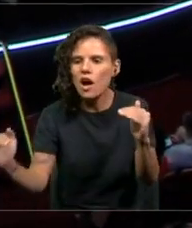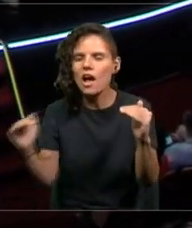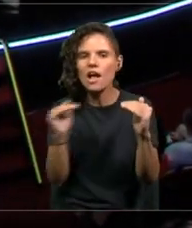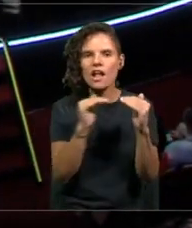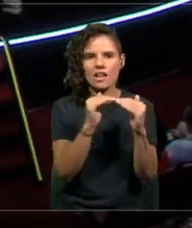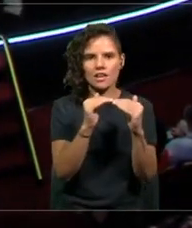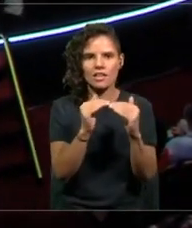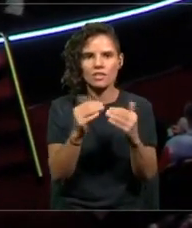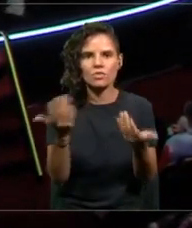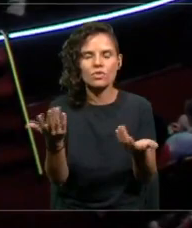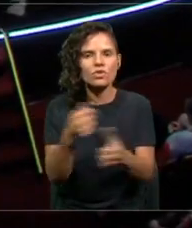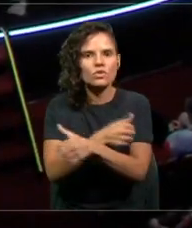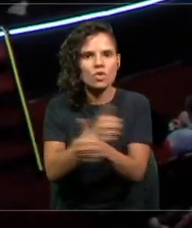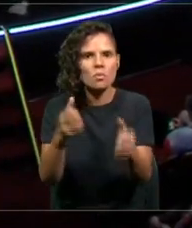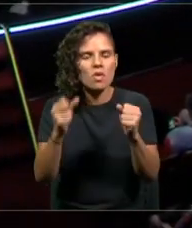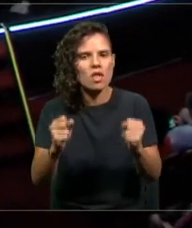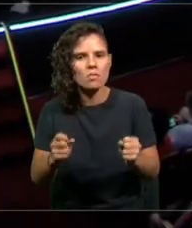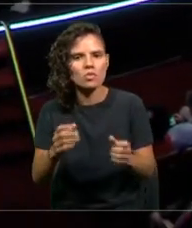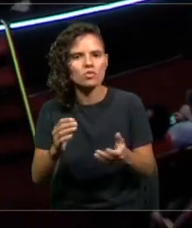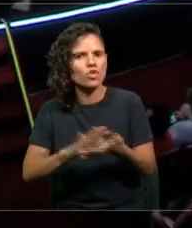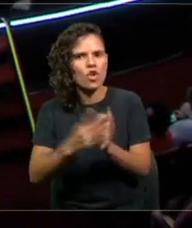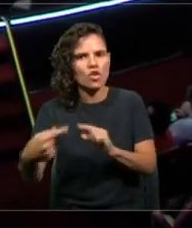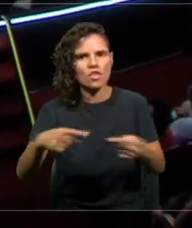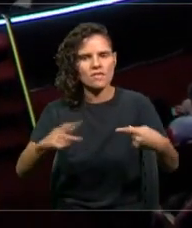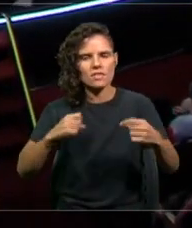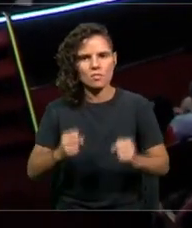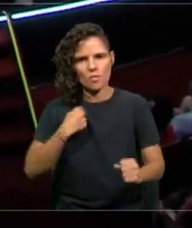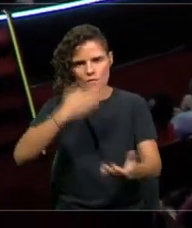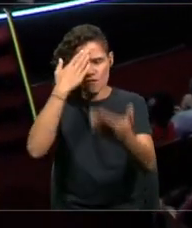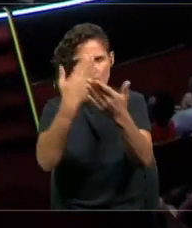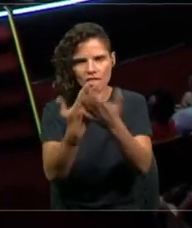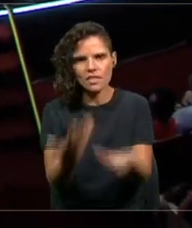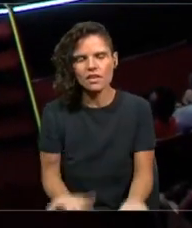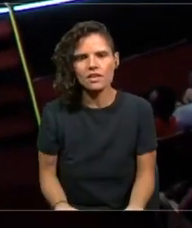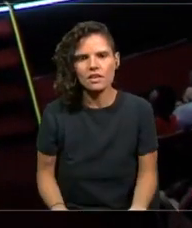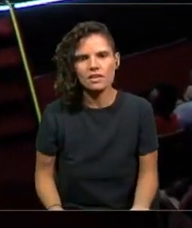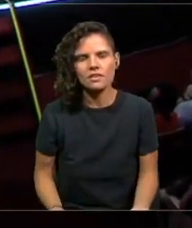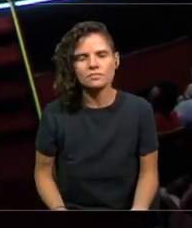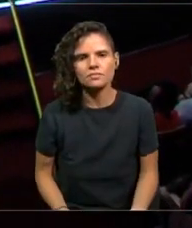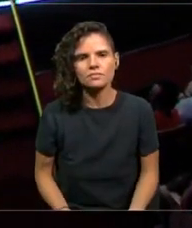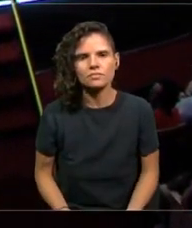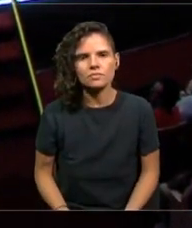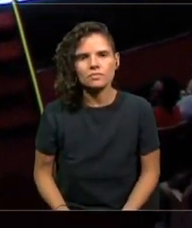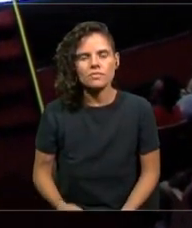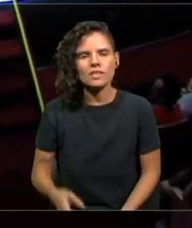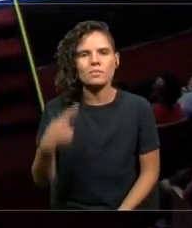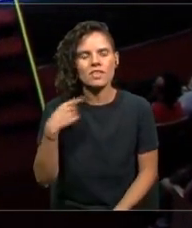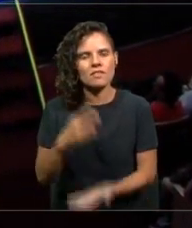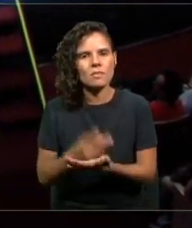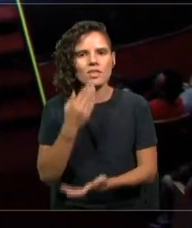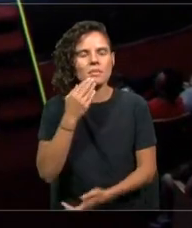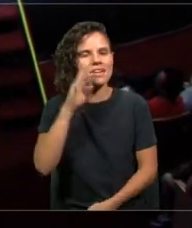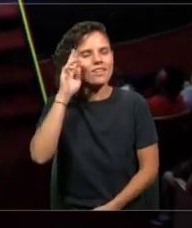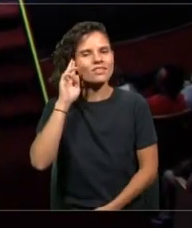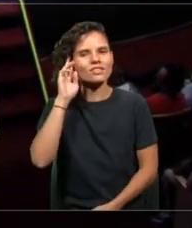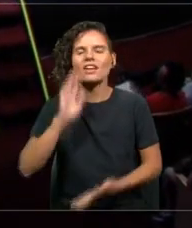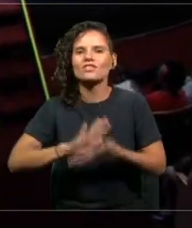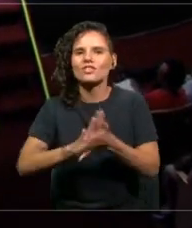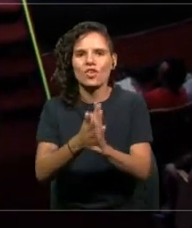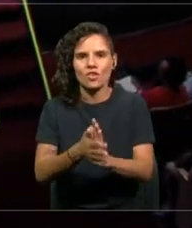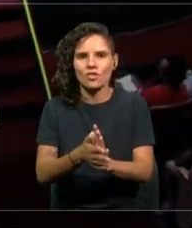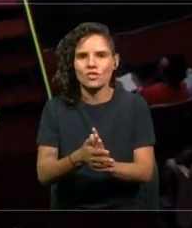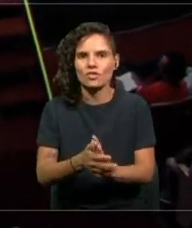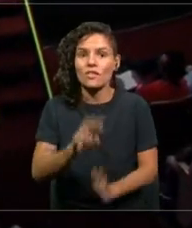tengamos condiciones para poder enfrentar los debates, pero no negándonos a estas otras reflexiones. ¿Se van a resolver en